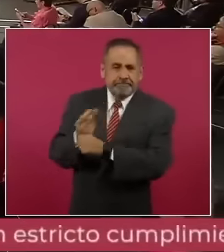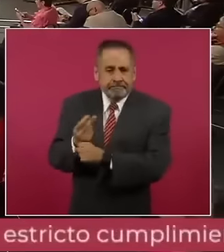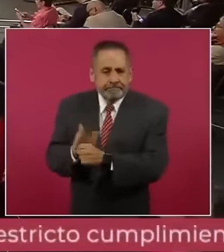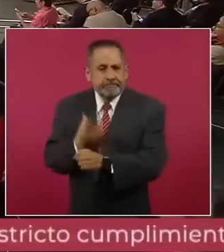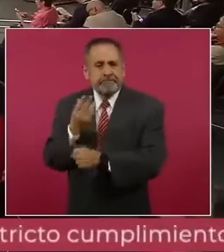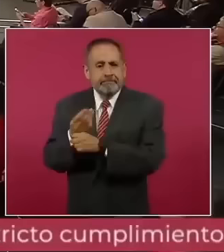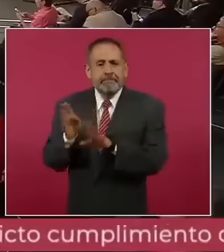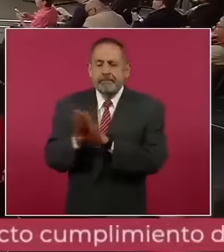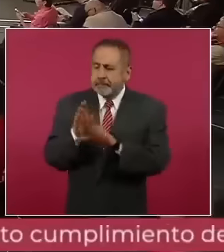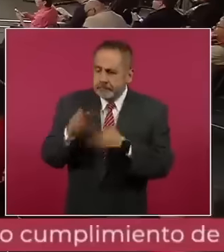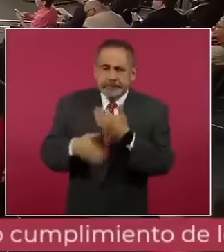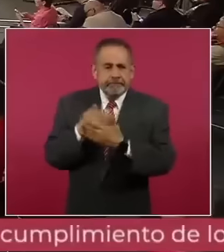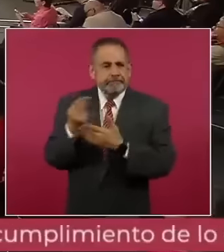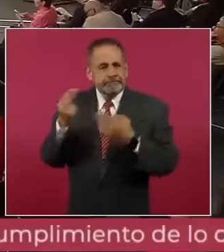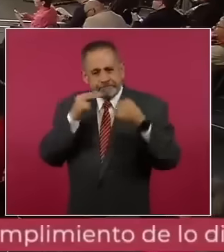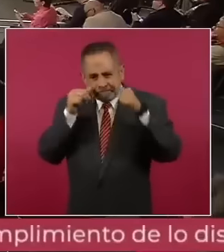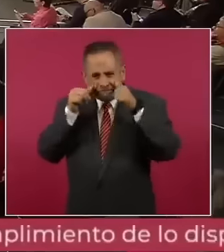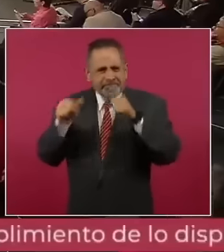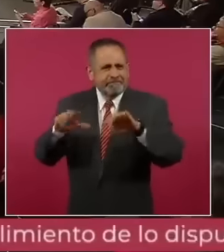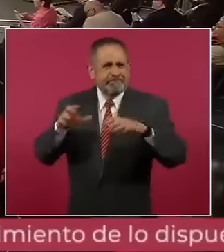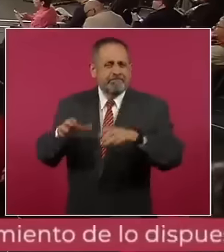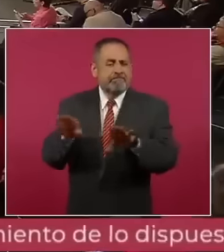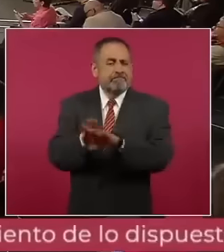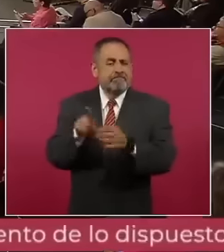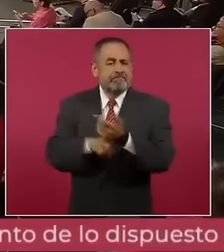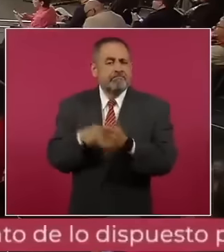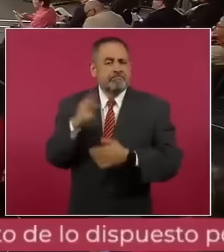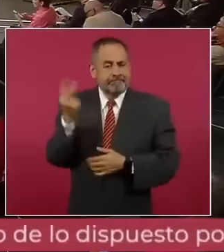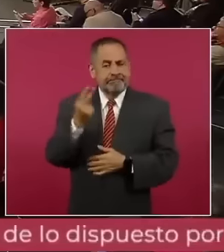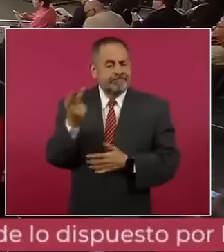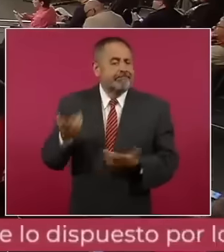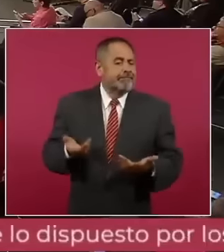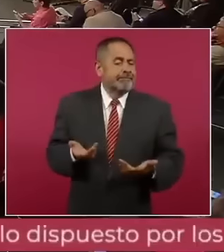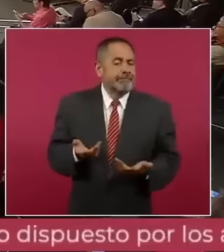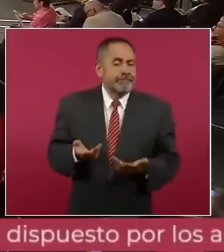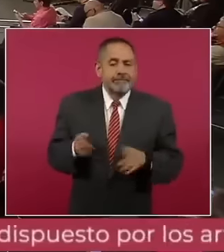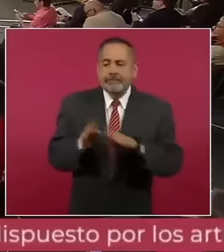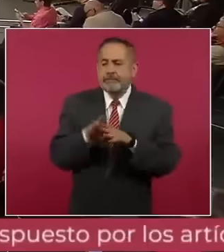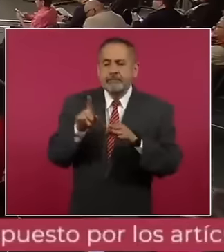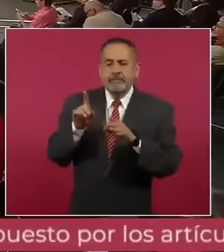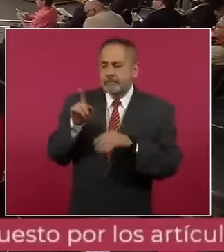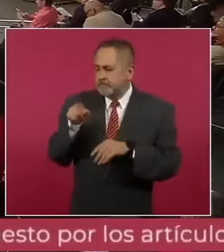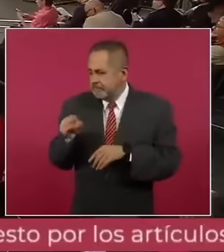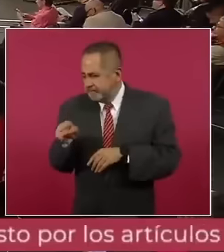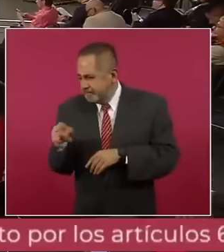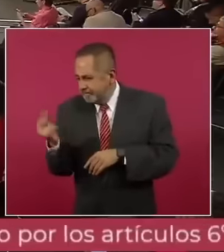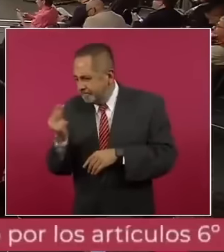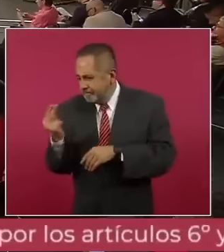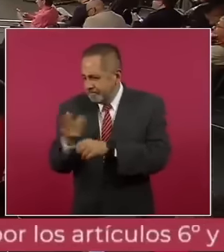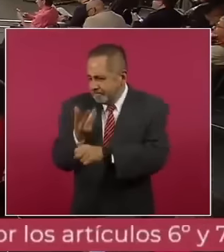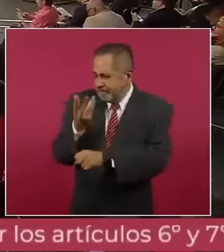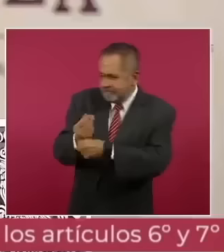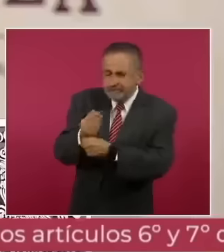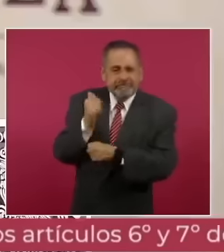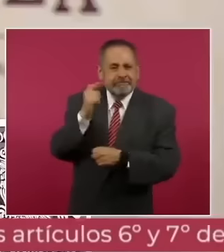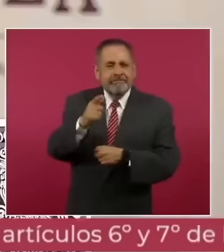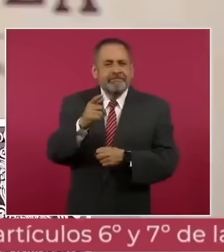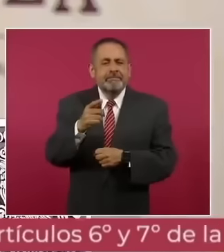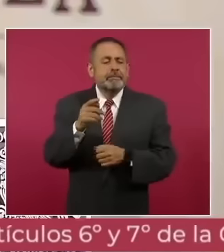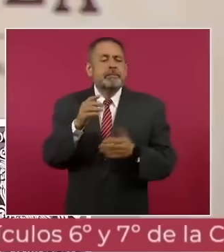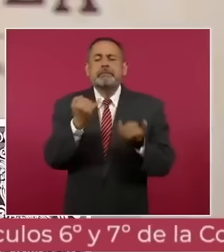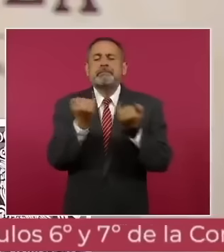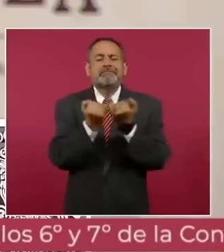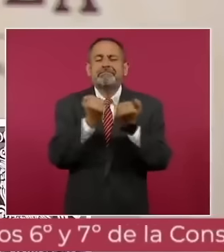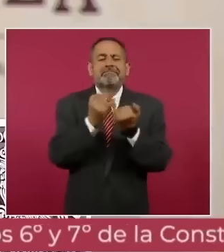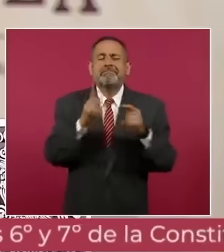en las cuales necesitamos poner atención? Y es como si necesitara a lo mejor una vitamina o una medicina y entonces puedes tener a